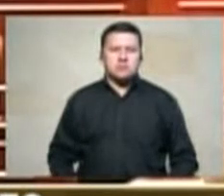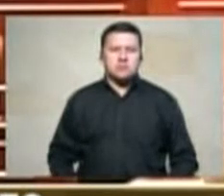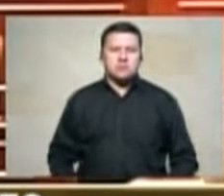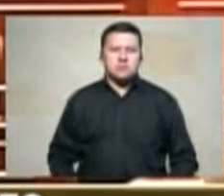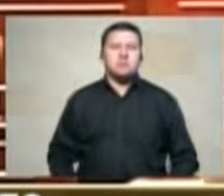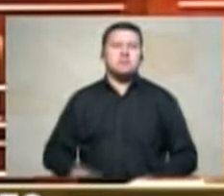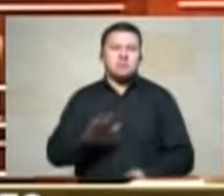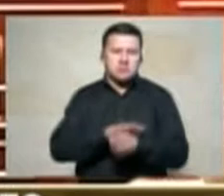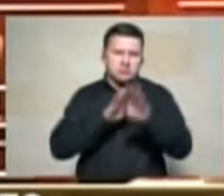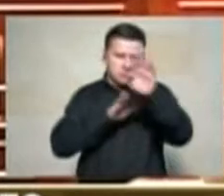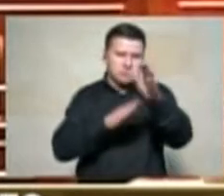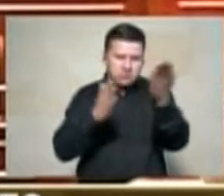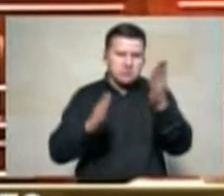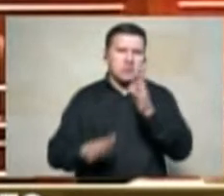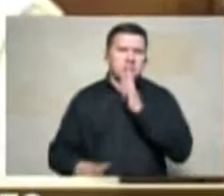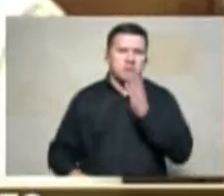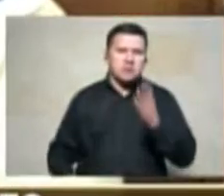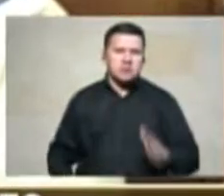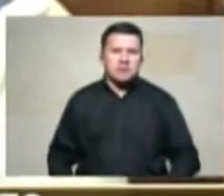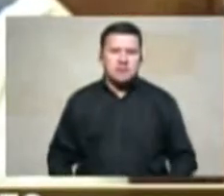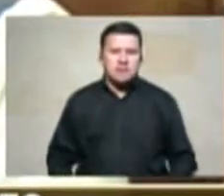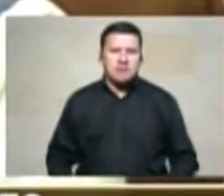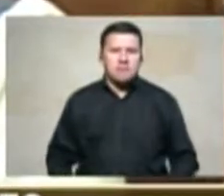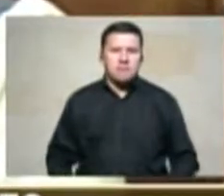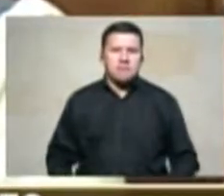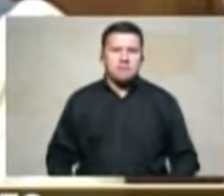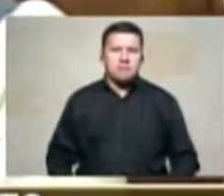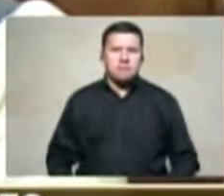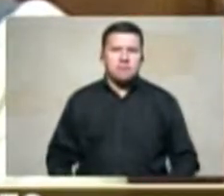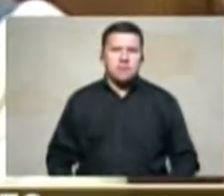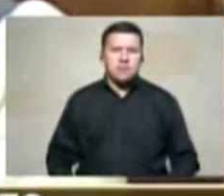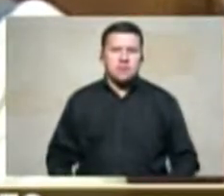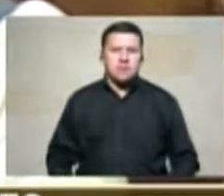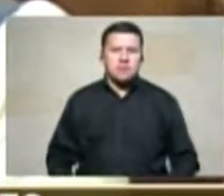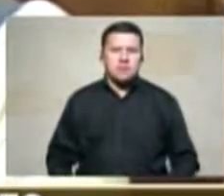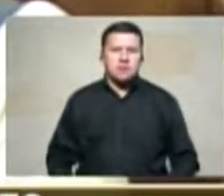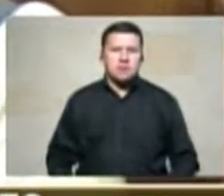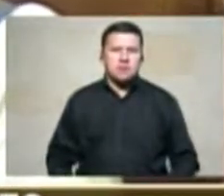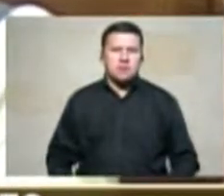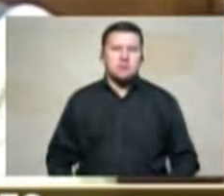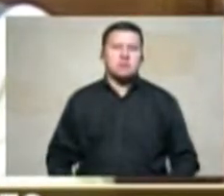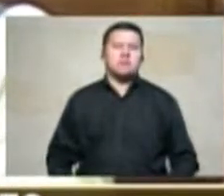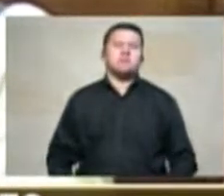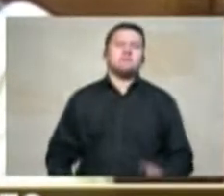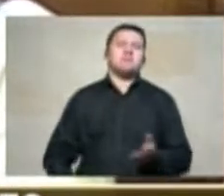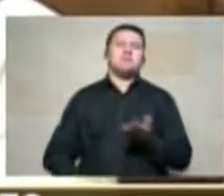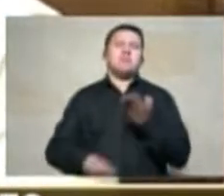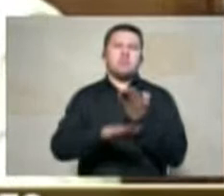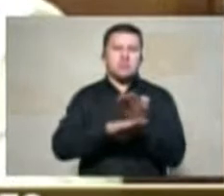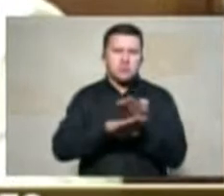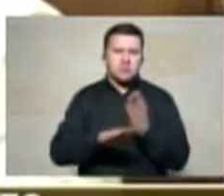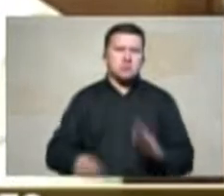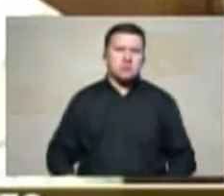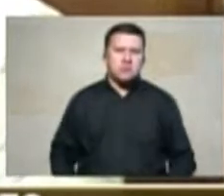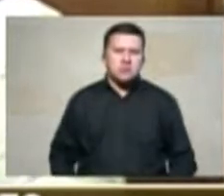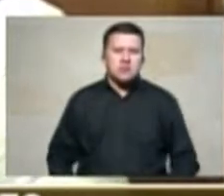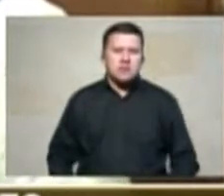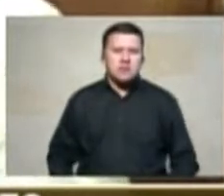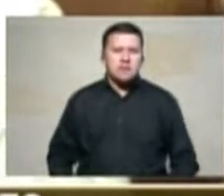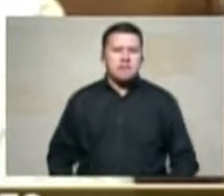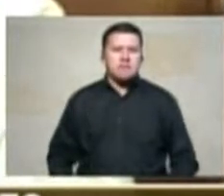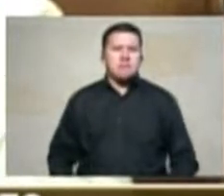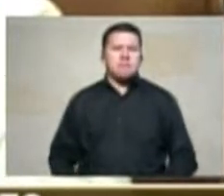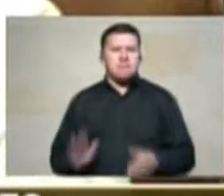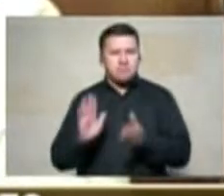continúe el representante interfría gracias presidente entonces planteamos que la